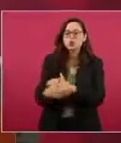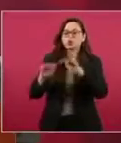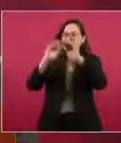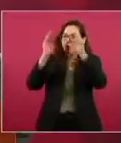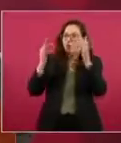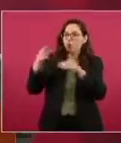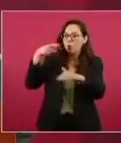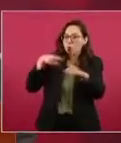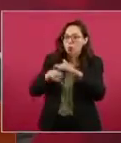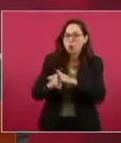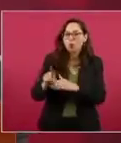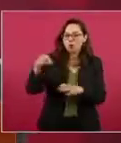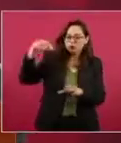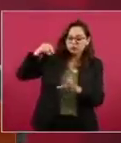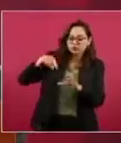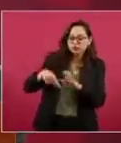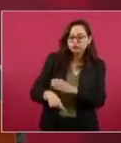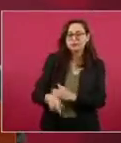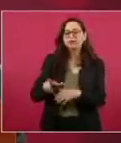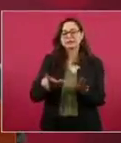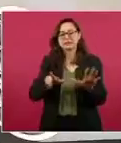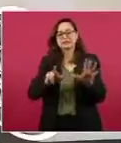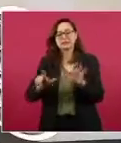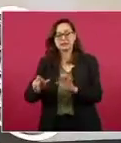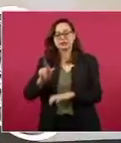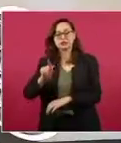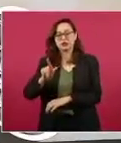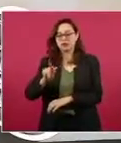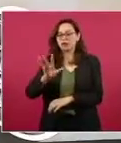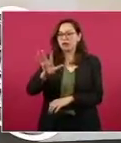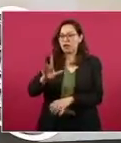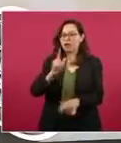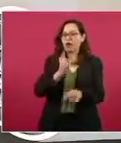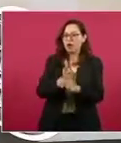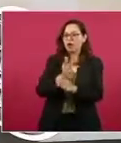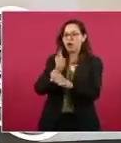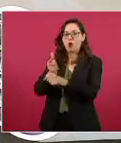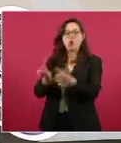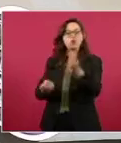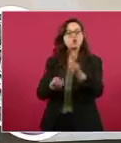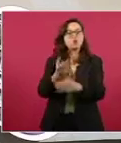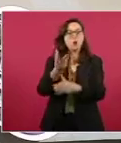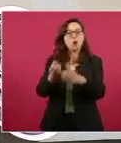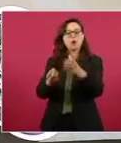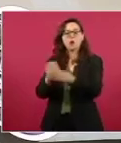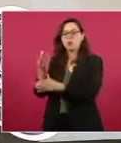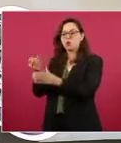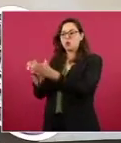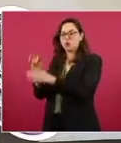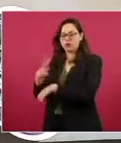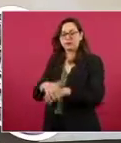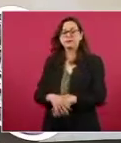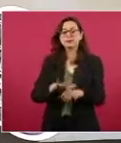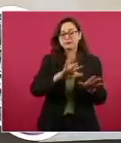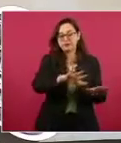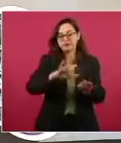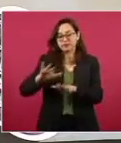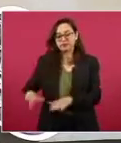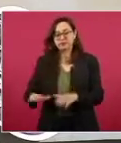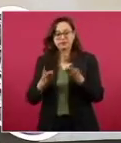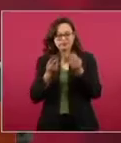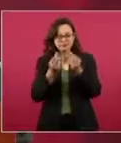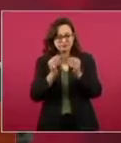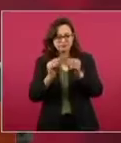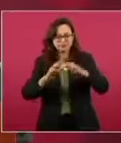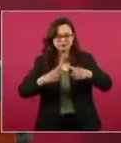mantenemos con 775. En cuanto a fragmentos de cerámica, es